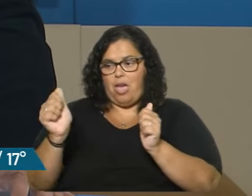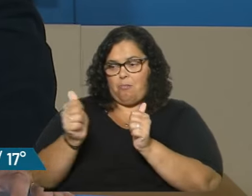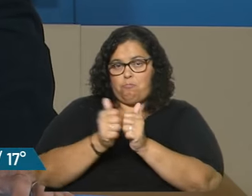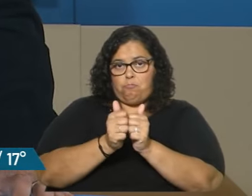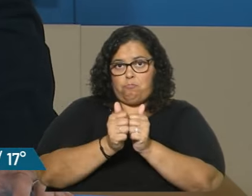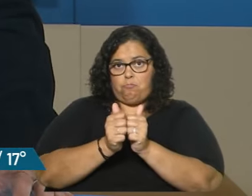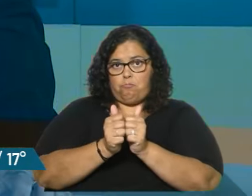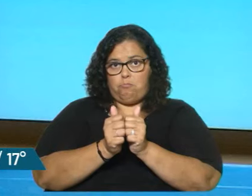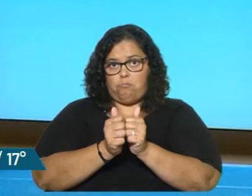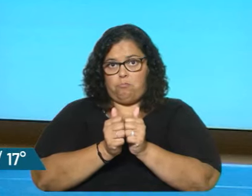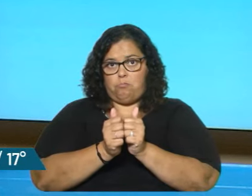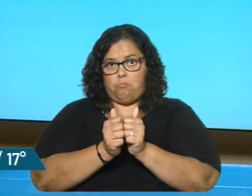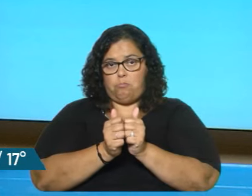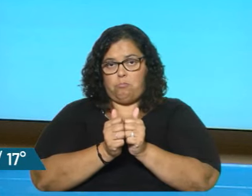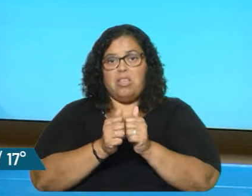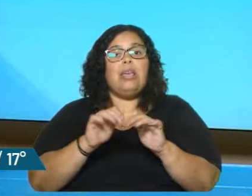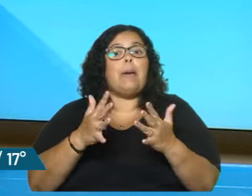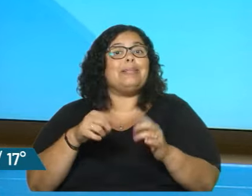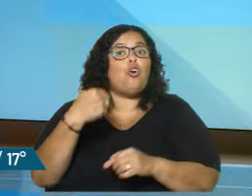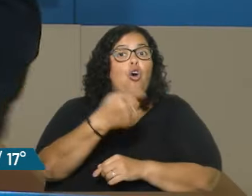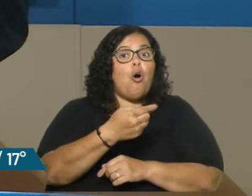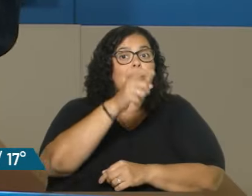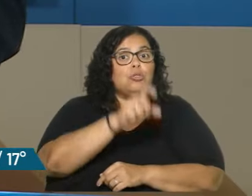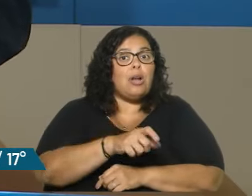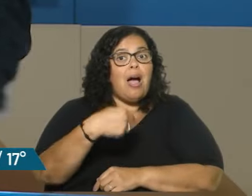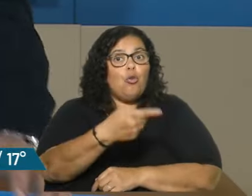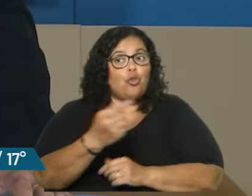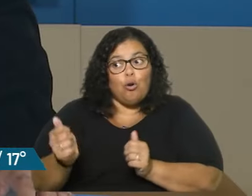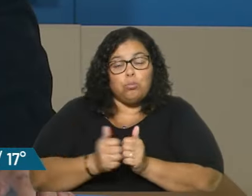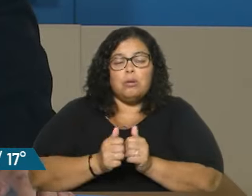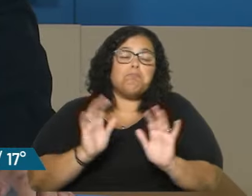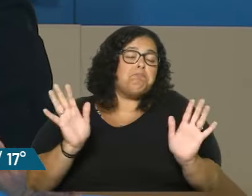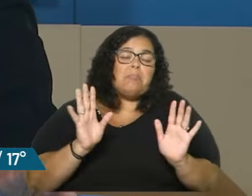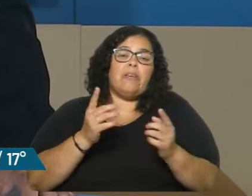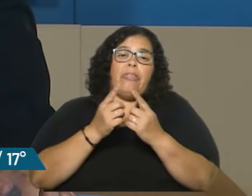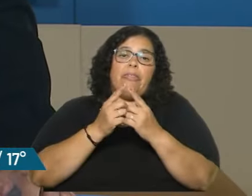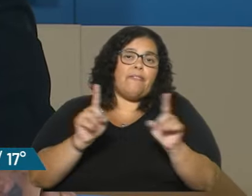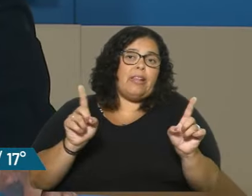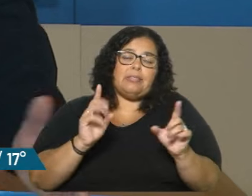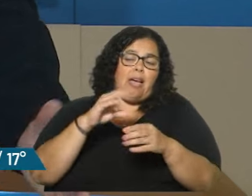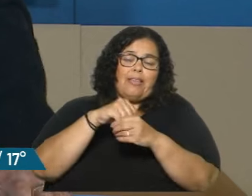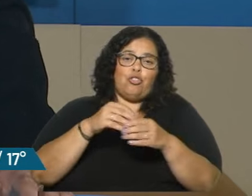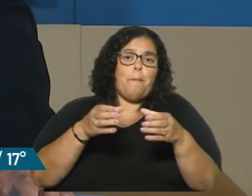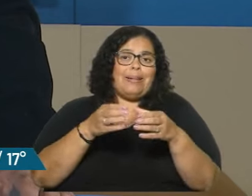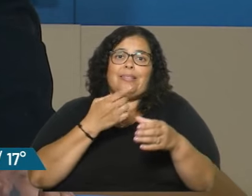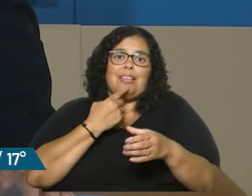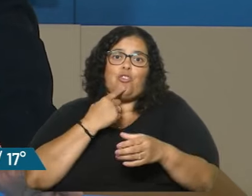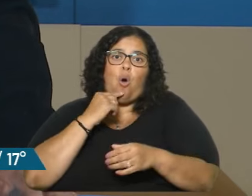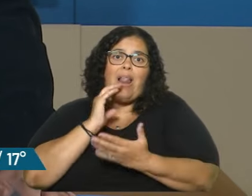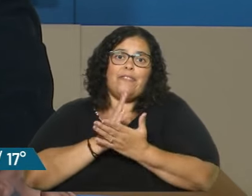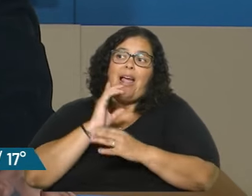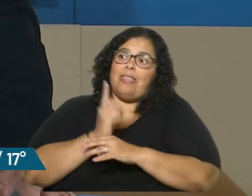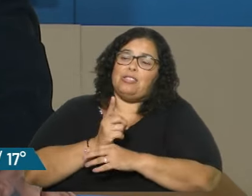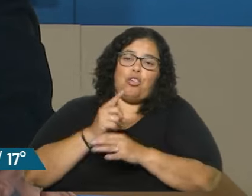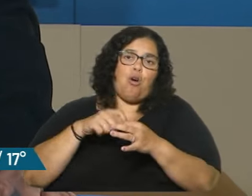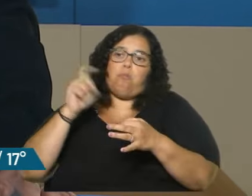con...? No, bueno, hubo diferencias dentro del partido político y, bueno, se decidió que dé un paso